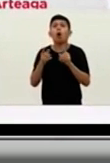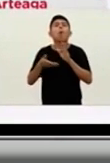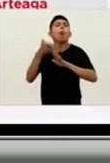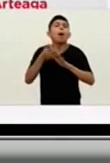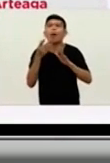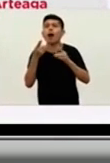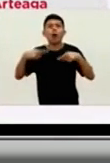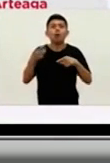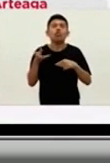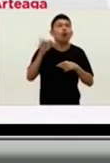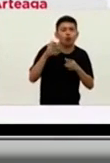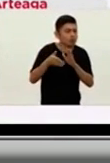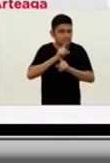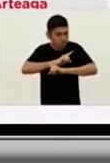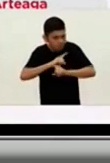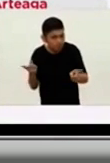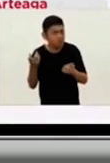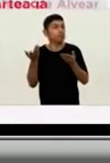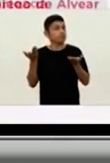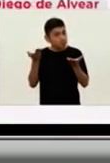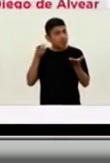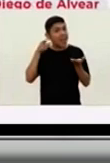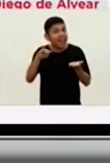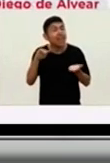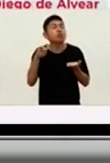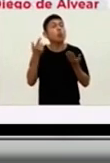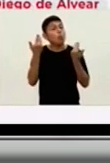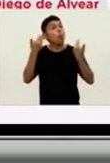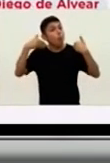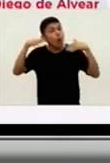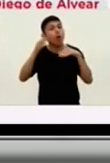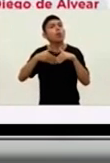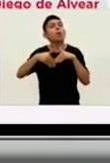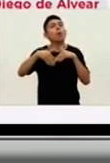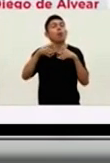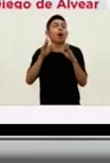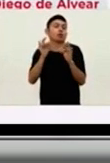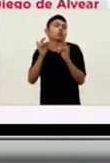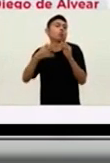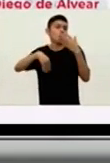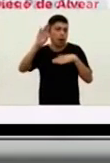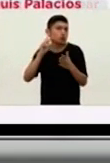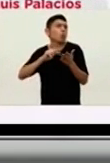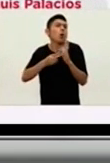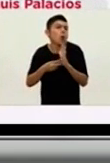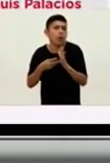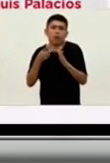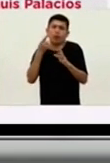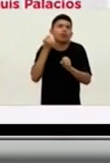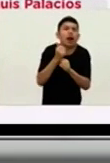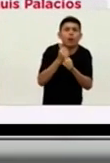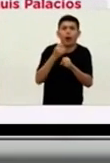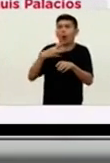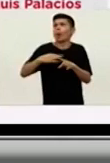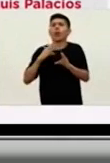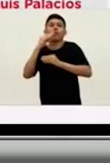sus tareas habituales y eso puede llegar a ser un inconveniente muchísimas veces en el trabajo, en la